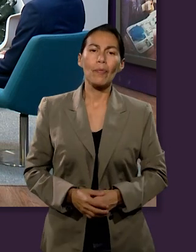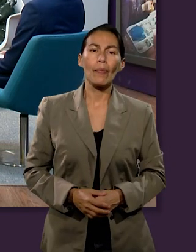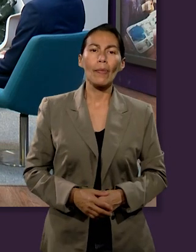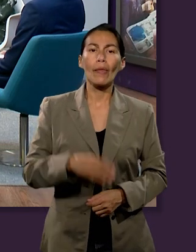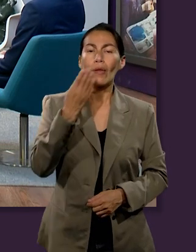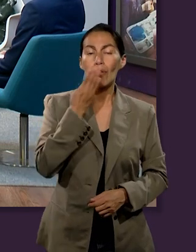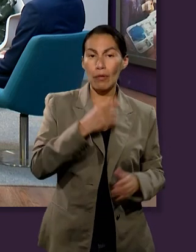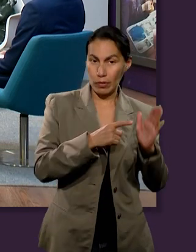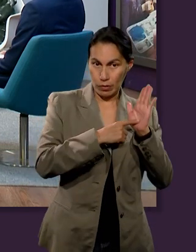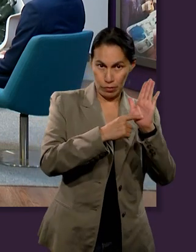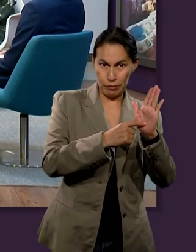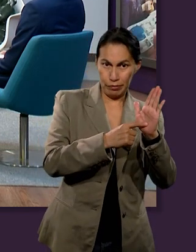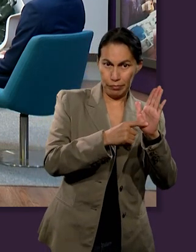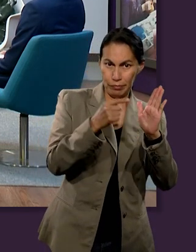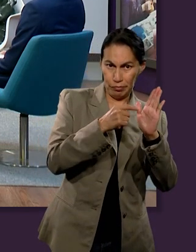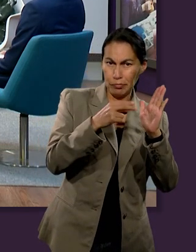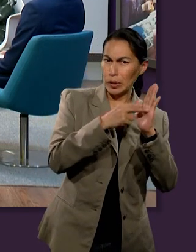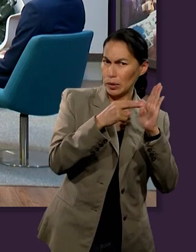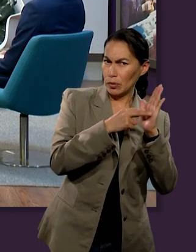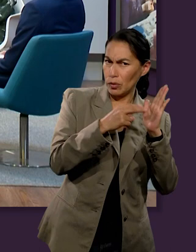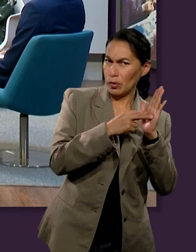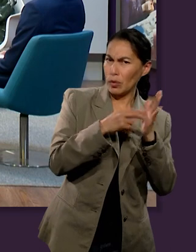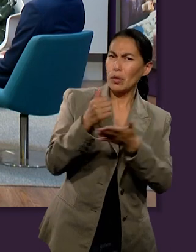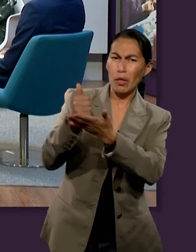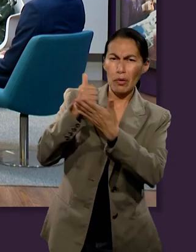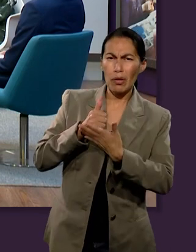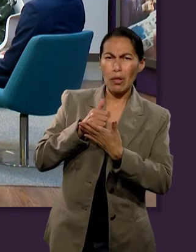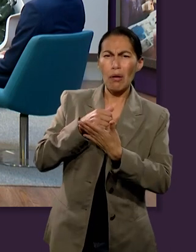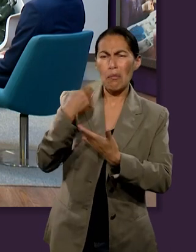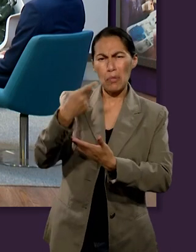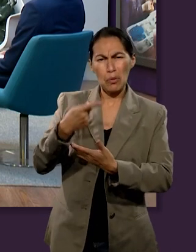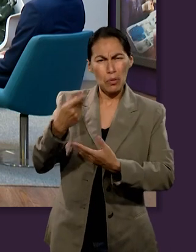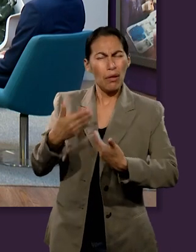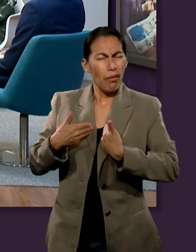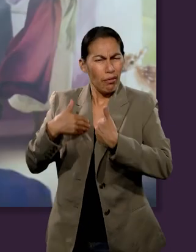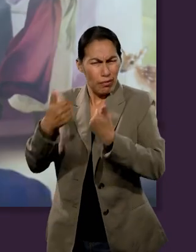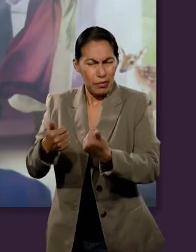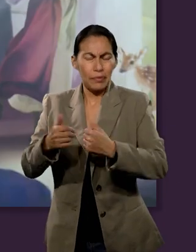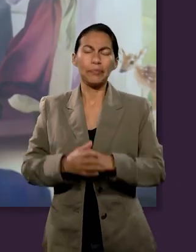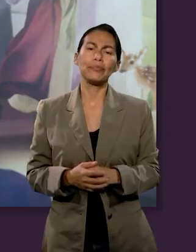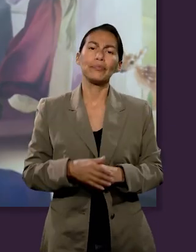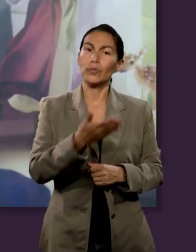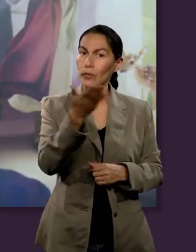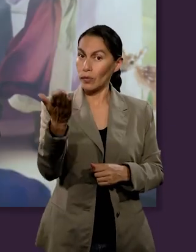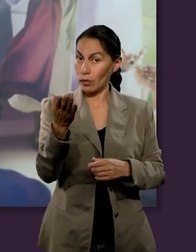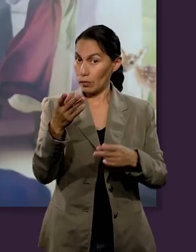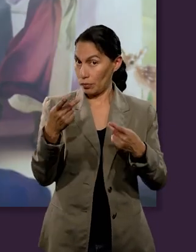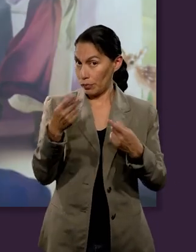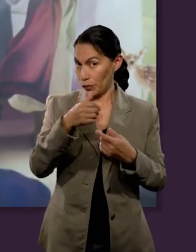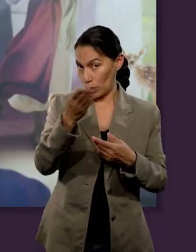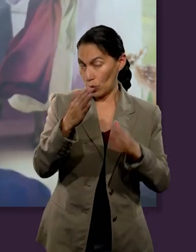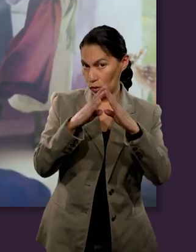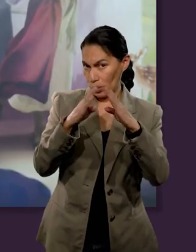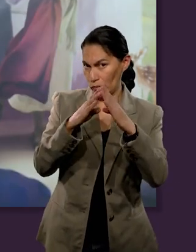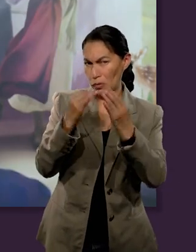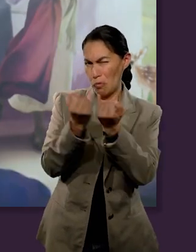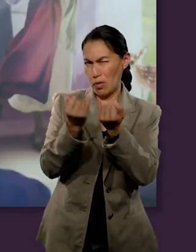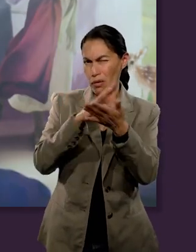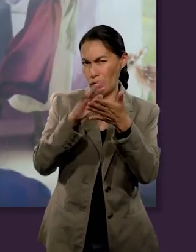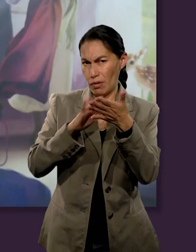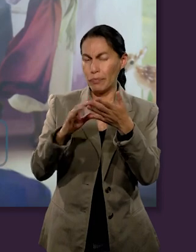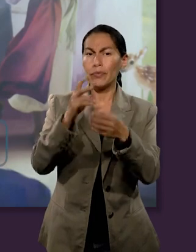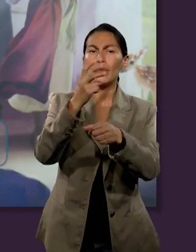esta pregunta y que me gustaría que ustedes en sus hogares también pudieran leerlo. Segunda de los